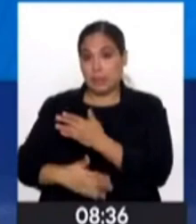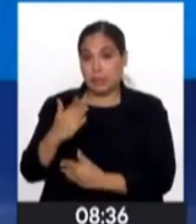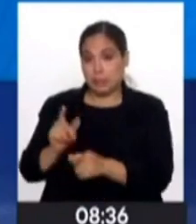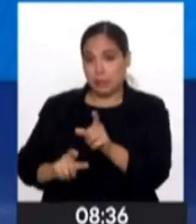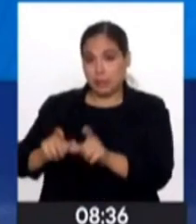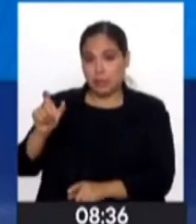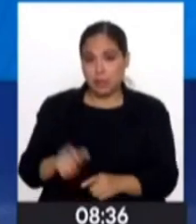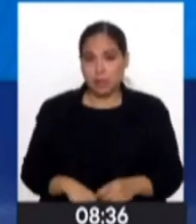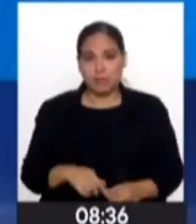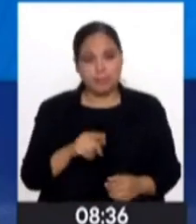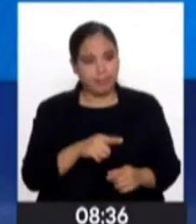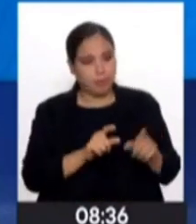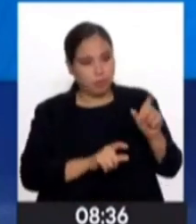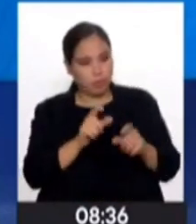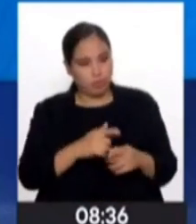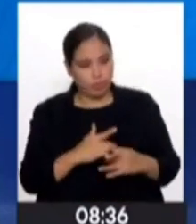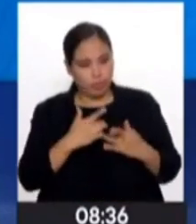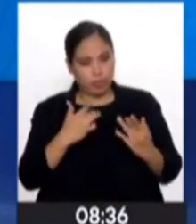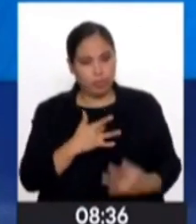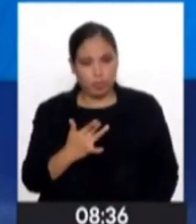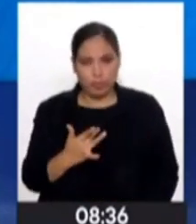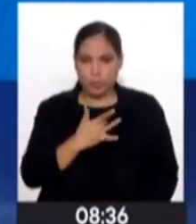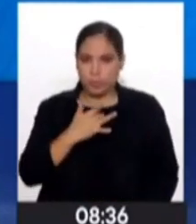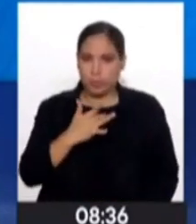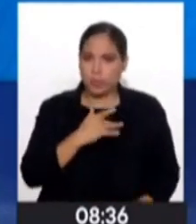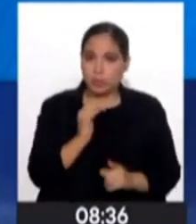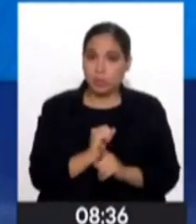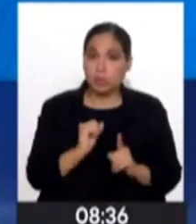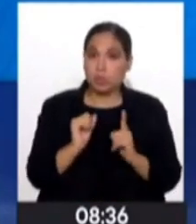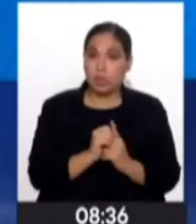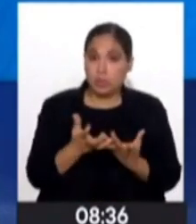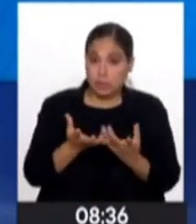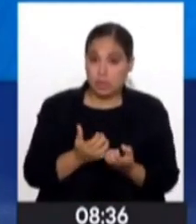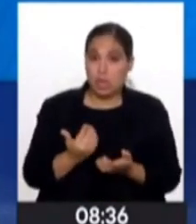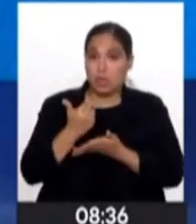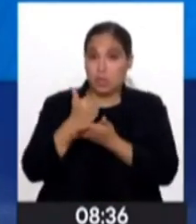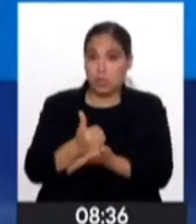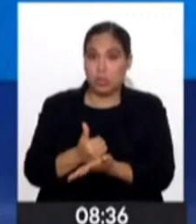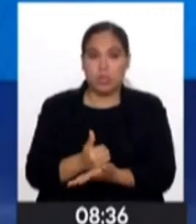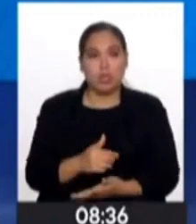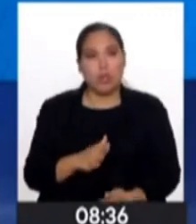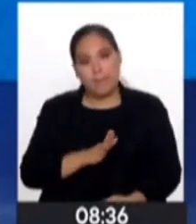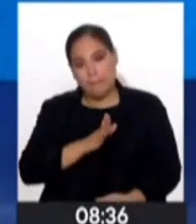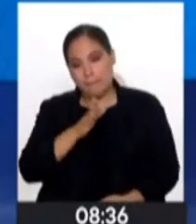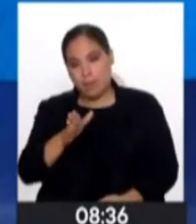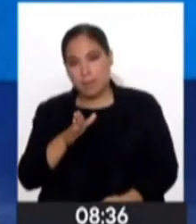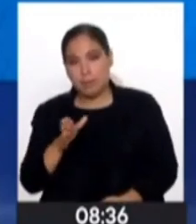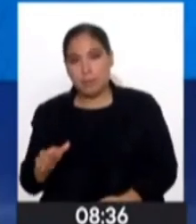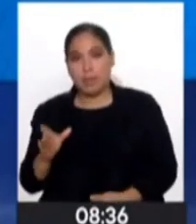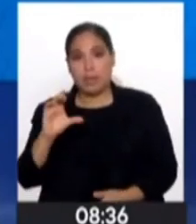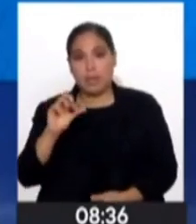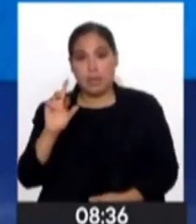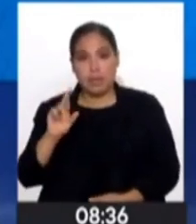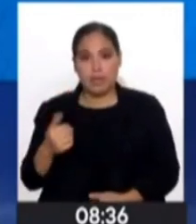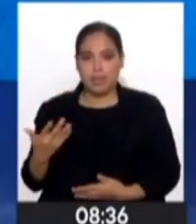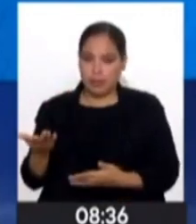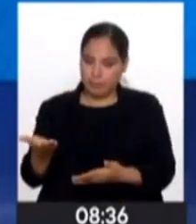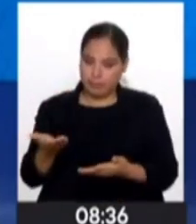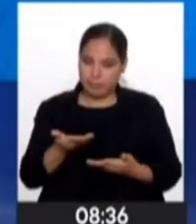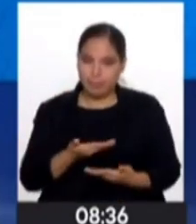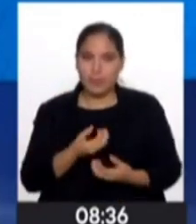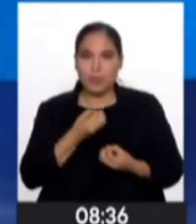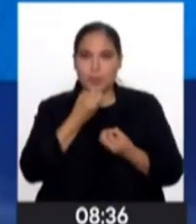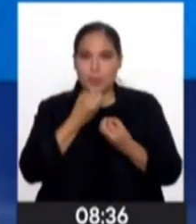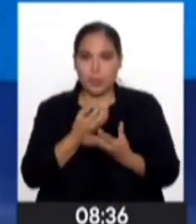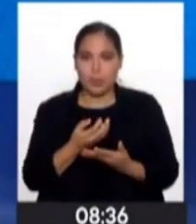personas de buen corazón, sensibilidad social, que quieren ayudar. Y van a los CAR y los recibimos nosotros de